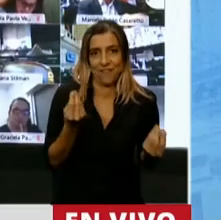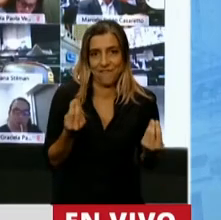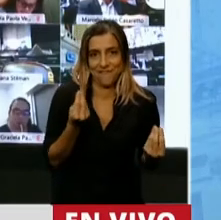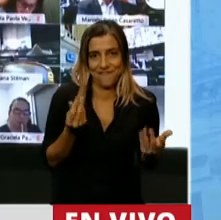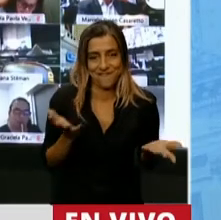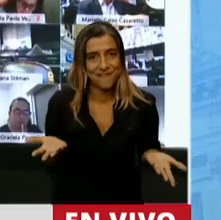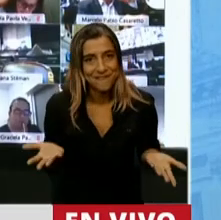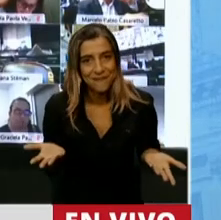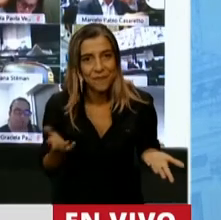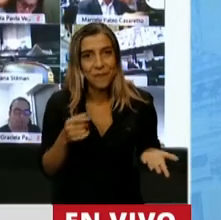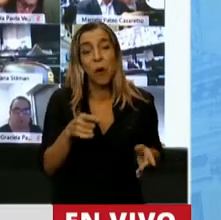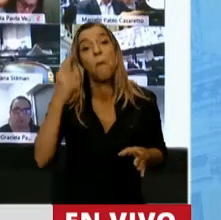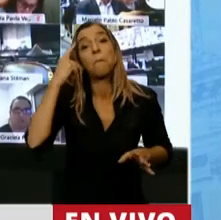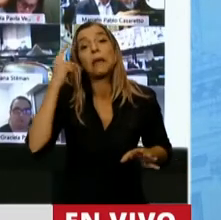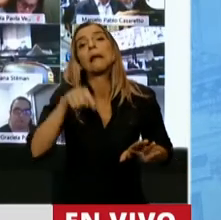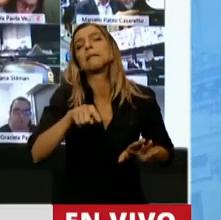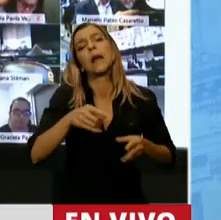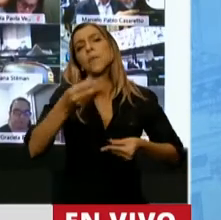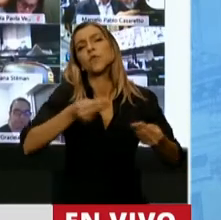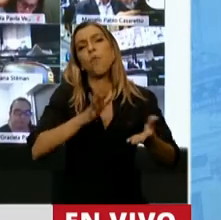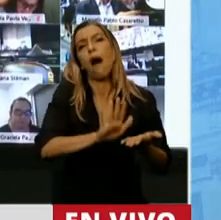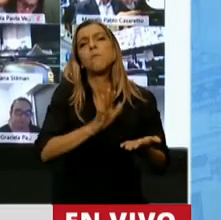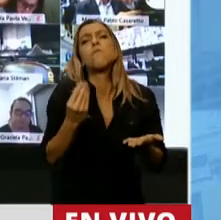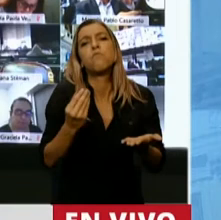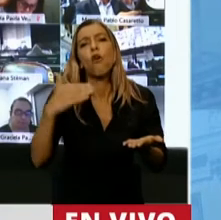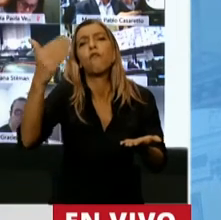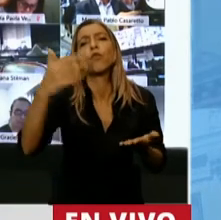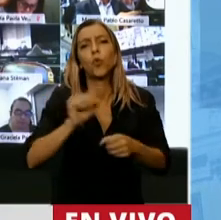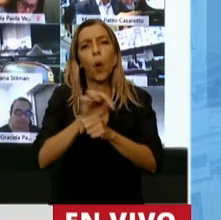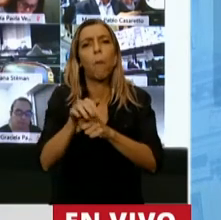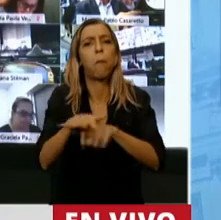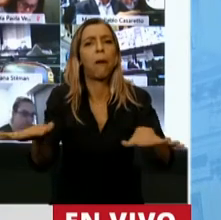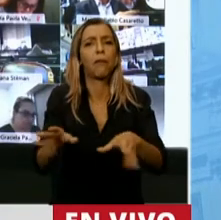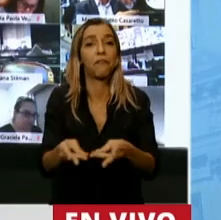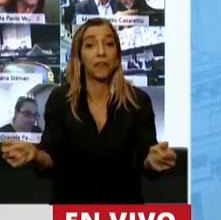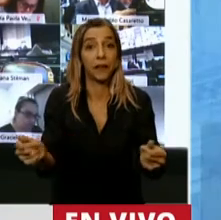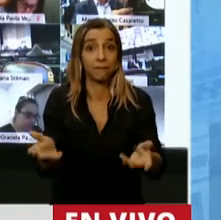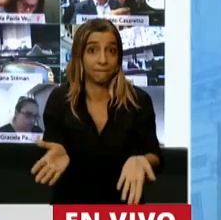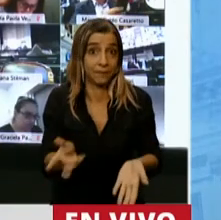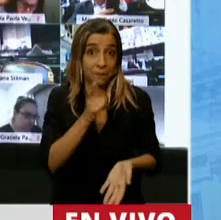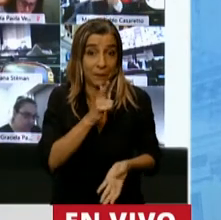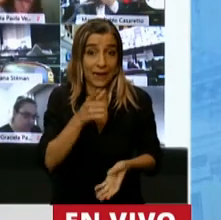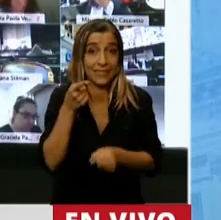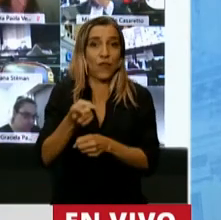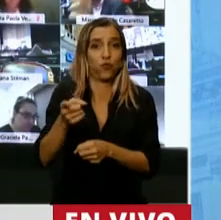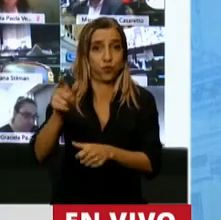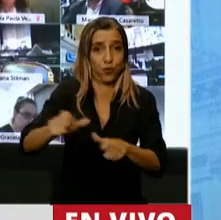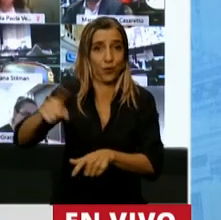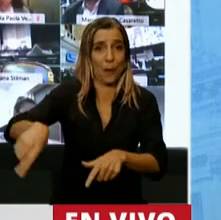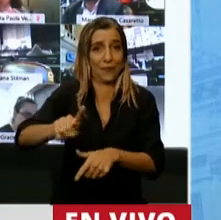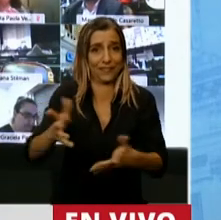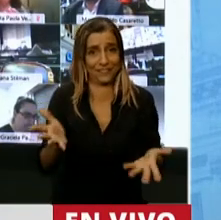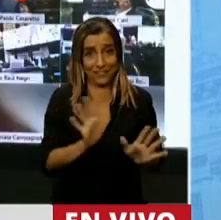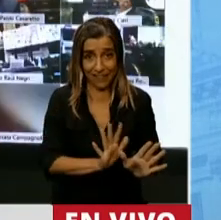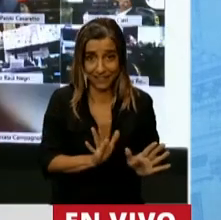considerando que no va haber pandemia, porque lo consideramos un insulto a la inteligencia del pueblo argentino. El gasto social